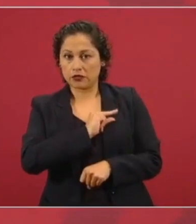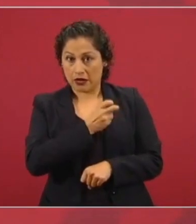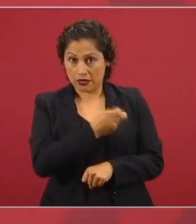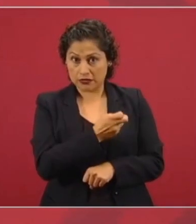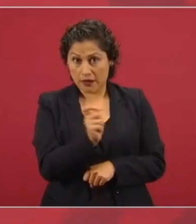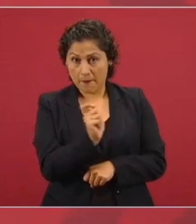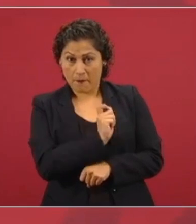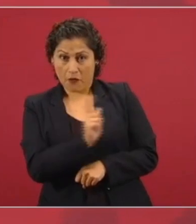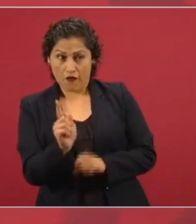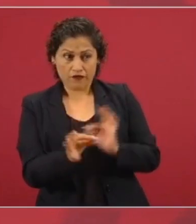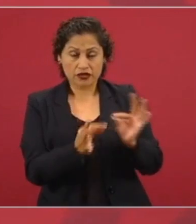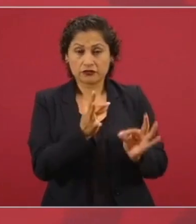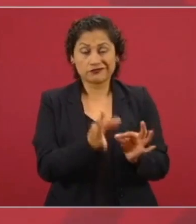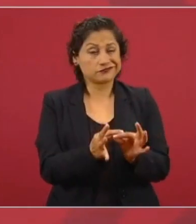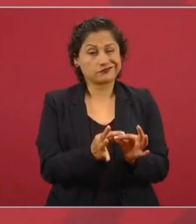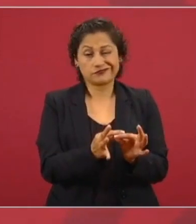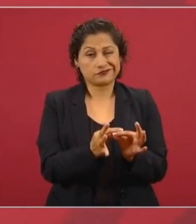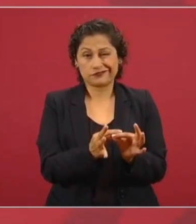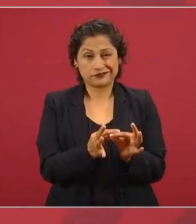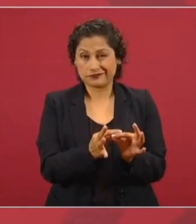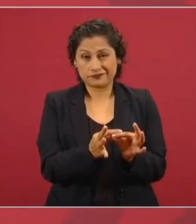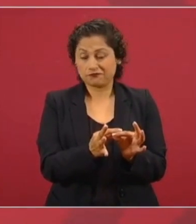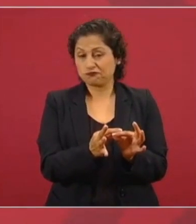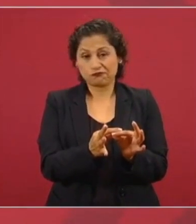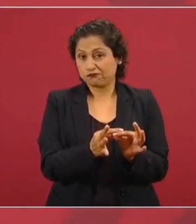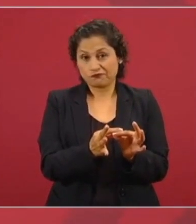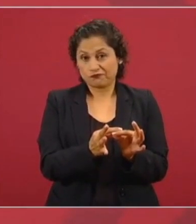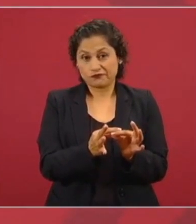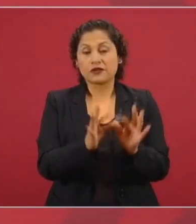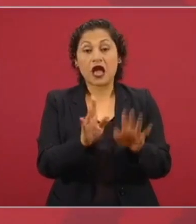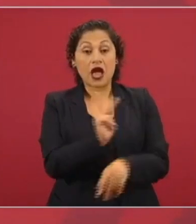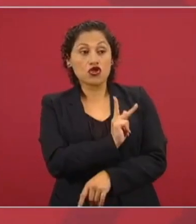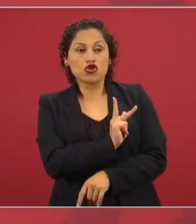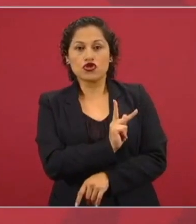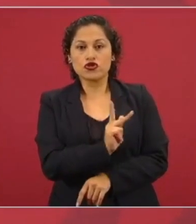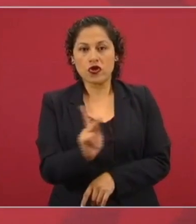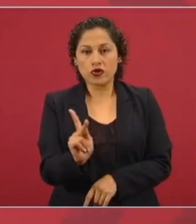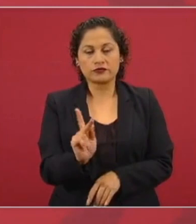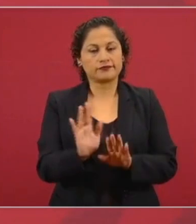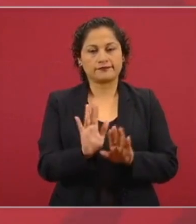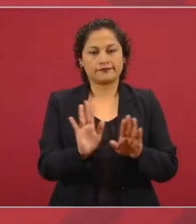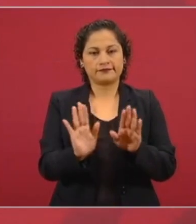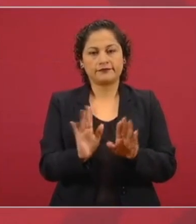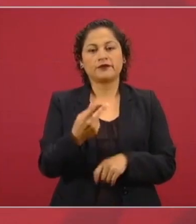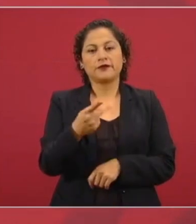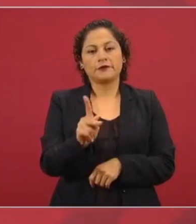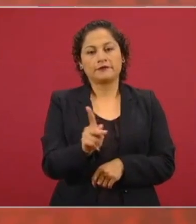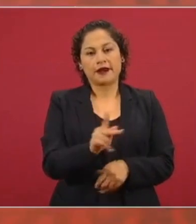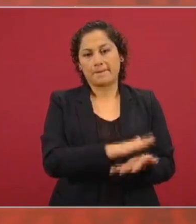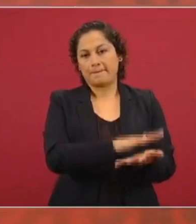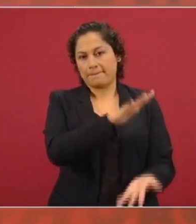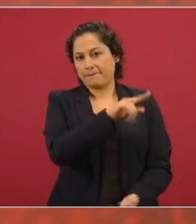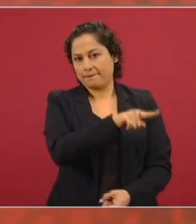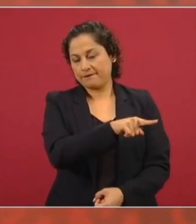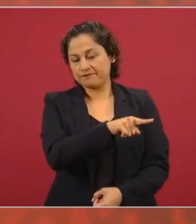las empresas particulares no generalizo pero muchas no